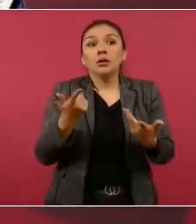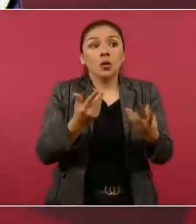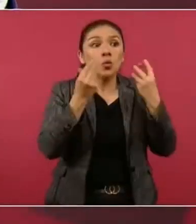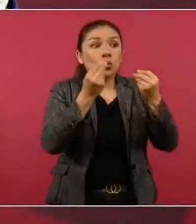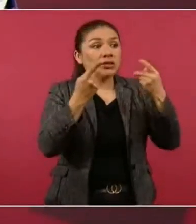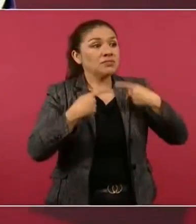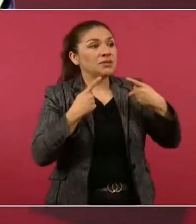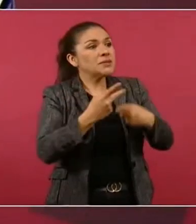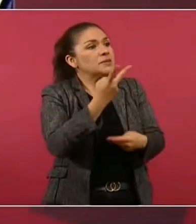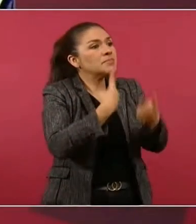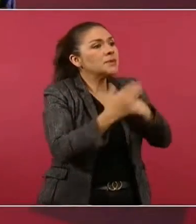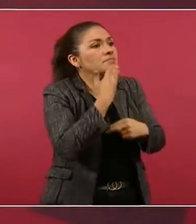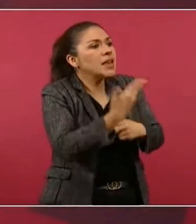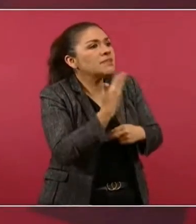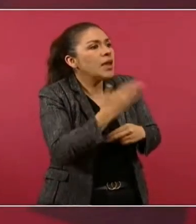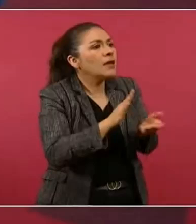mayoría,